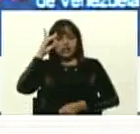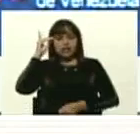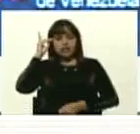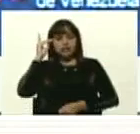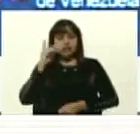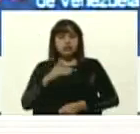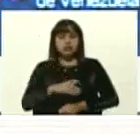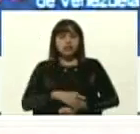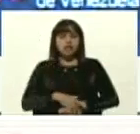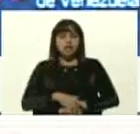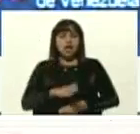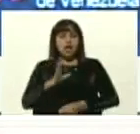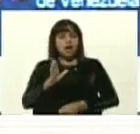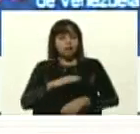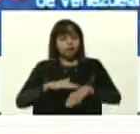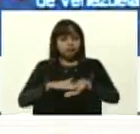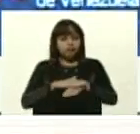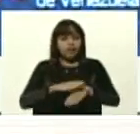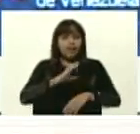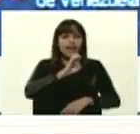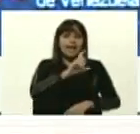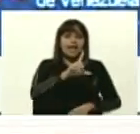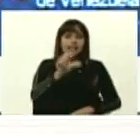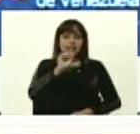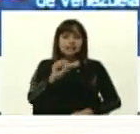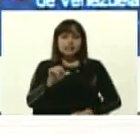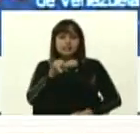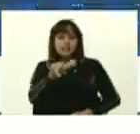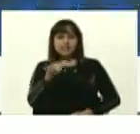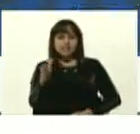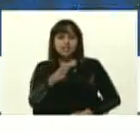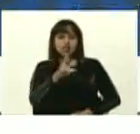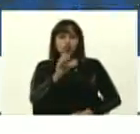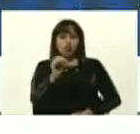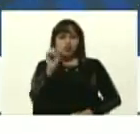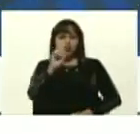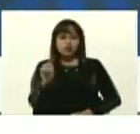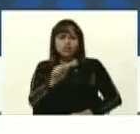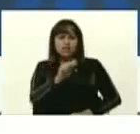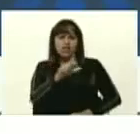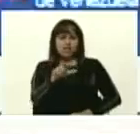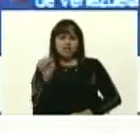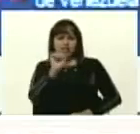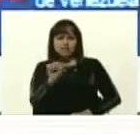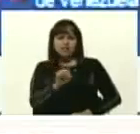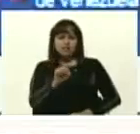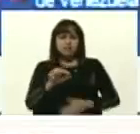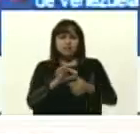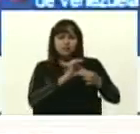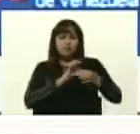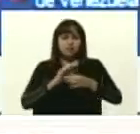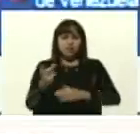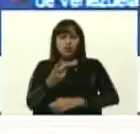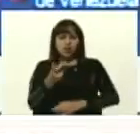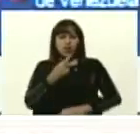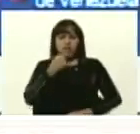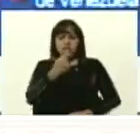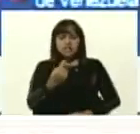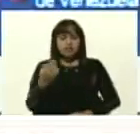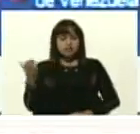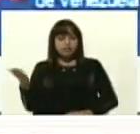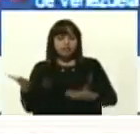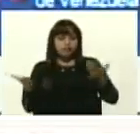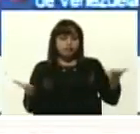Elsie Rosales, otra científica de la ciencia jurídica. unieron las dos, ¿verdad? La popular, dice Gabriela,